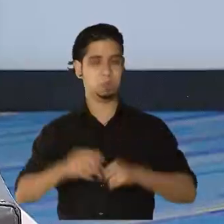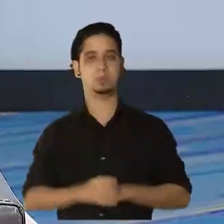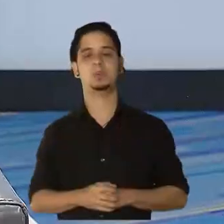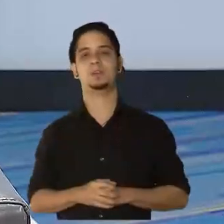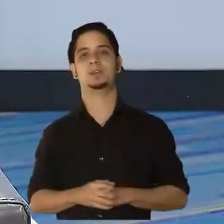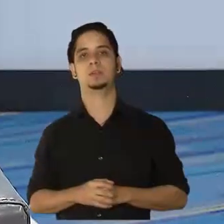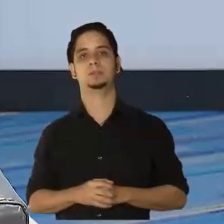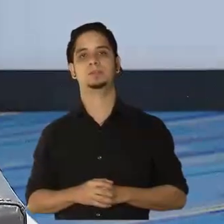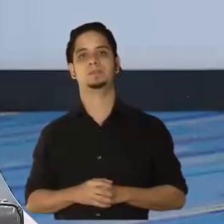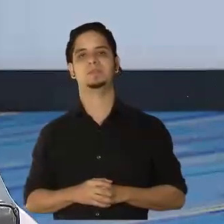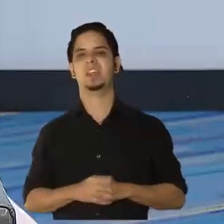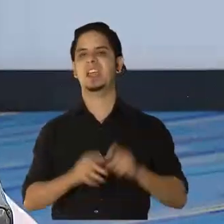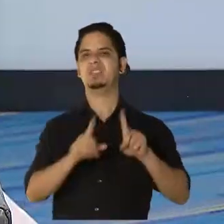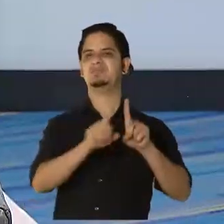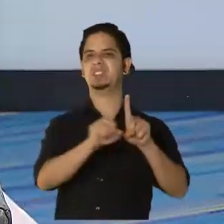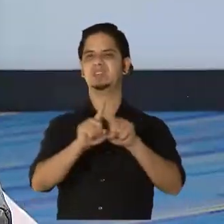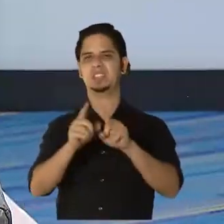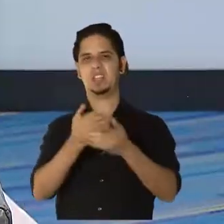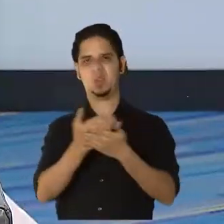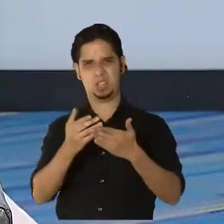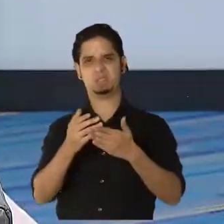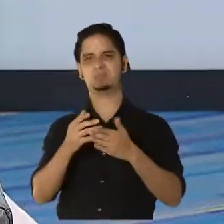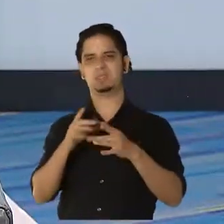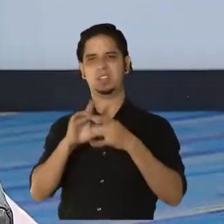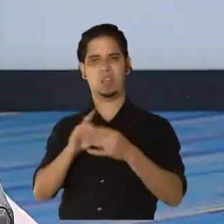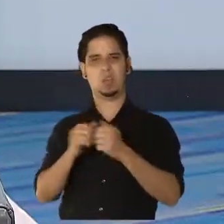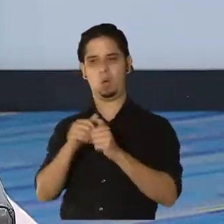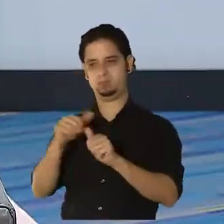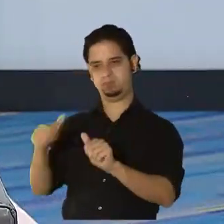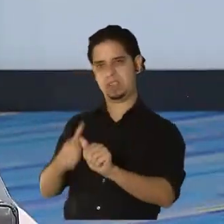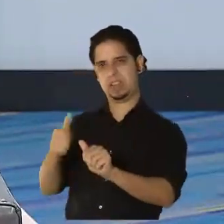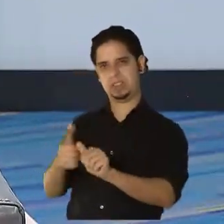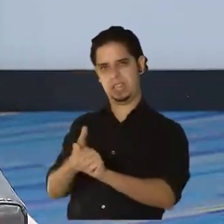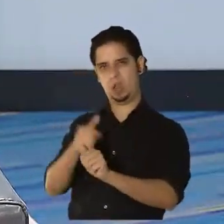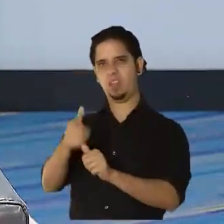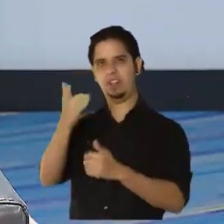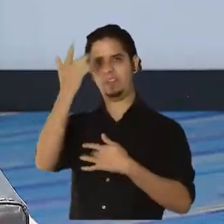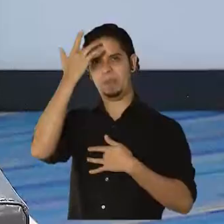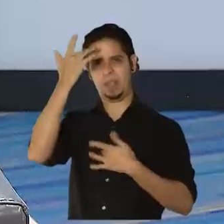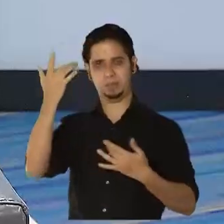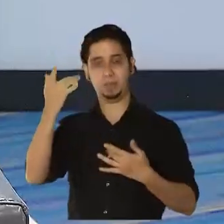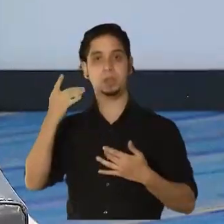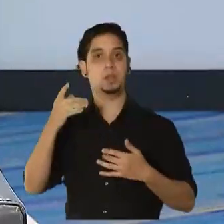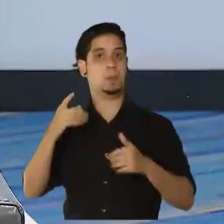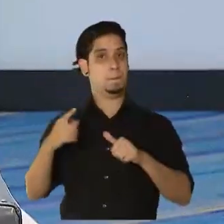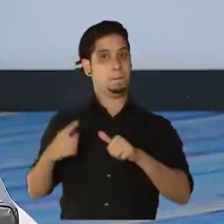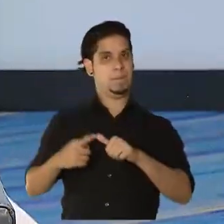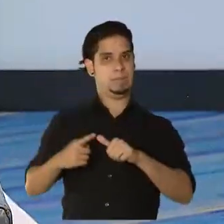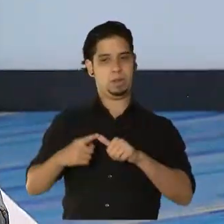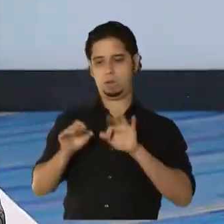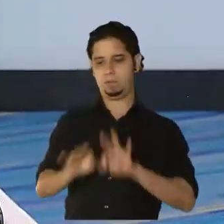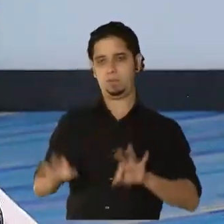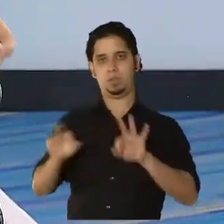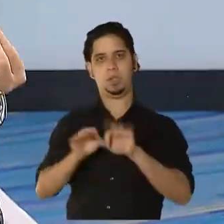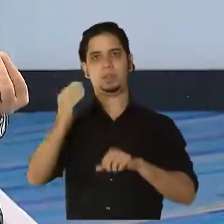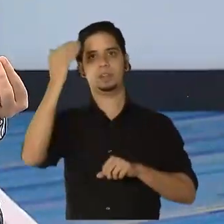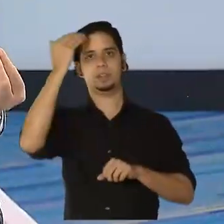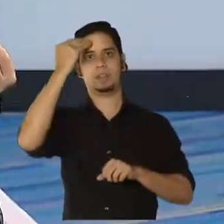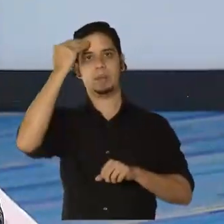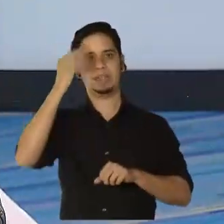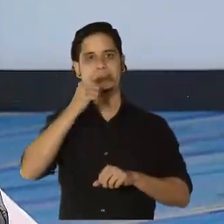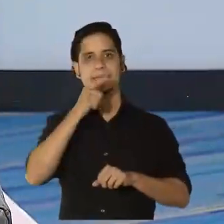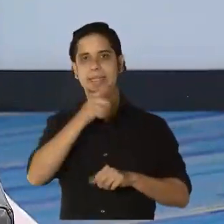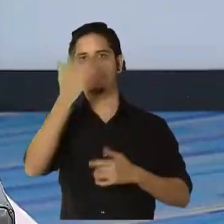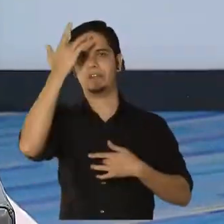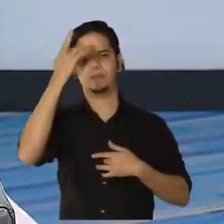varios asuntos sobre el sistema de vigilancia. El sistema de vigilancia primeramente tiene que detectar los casos,